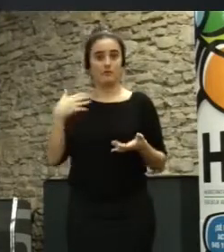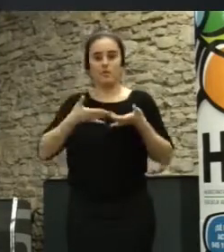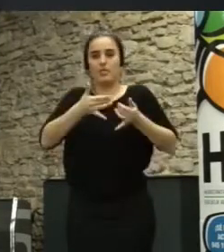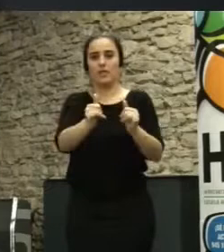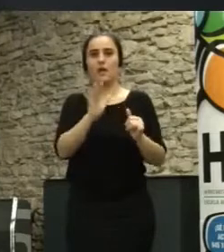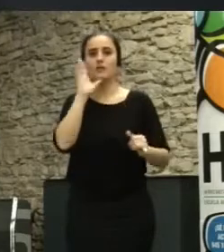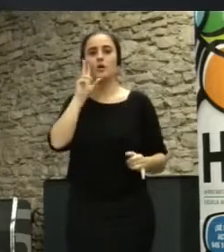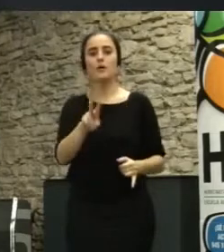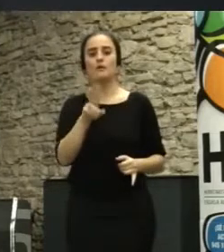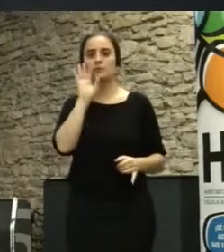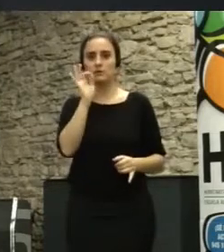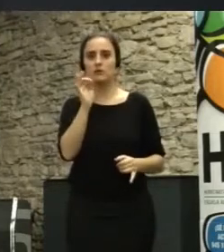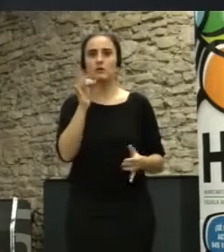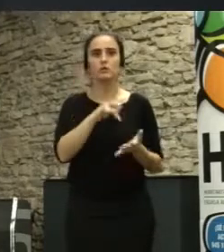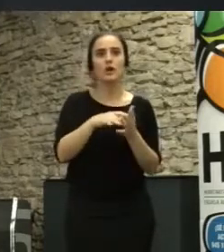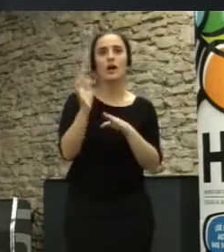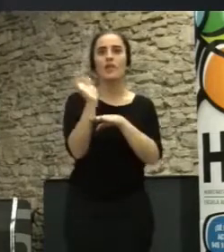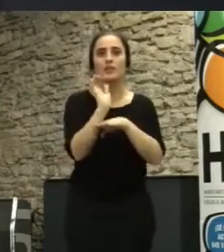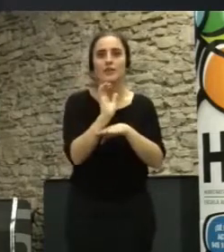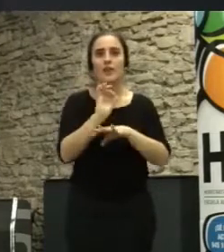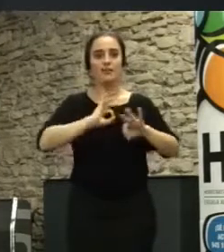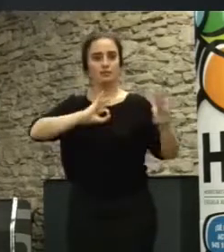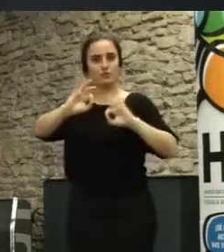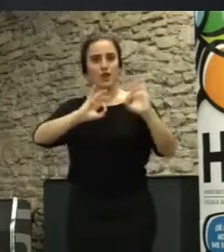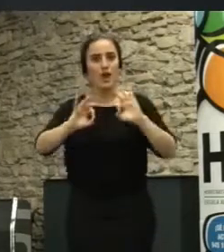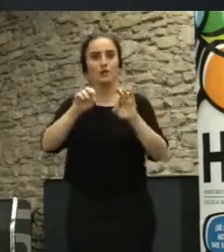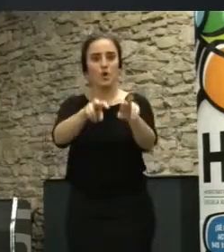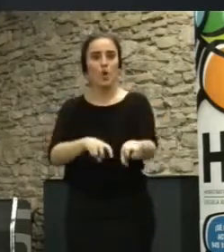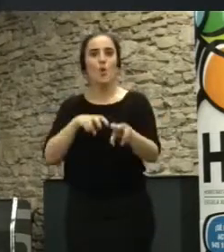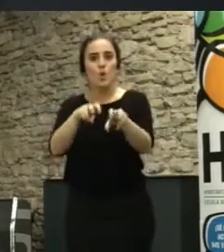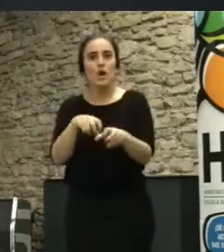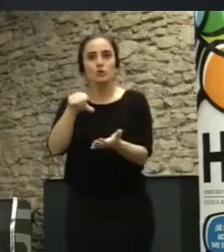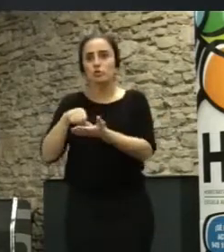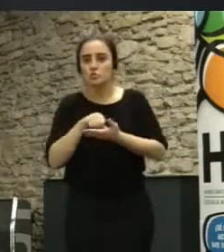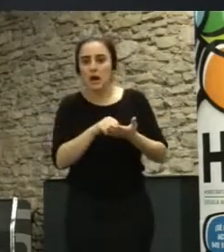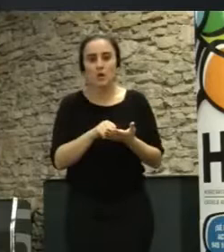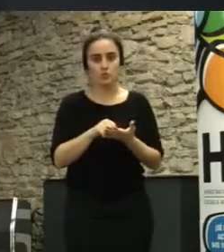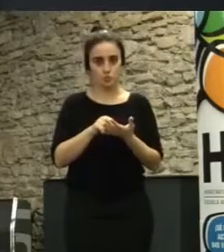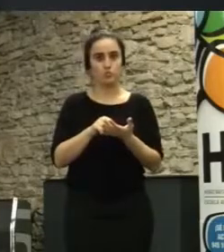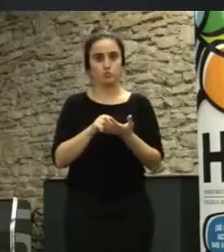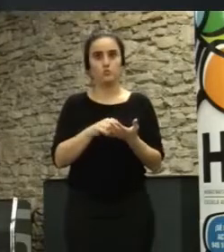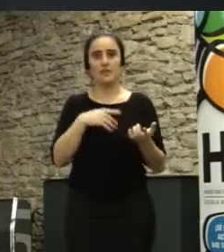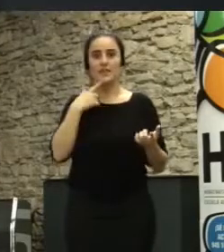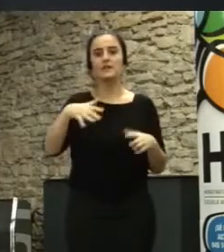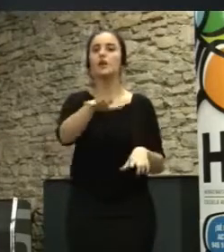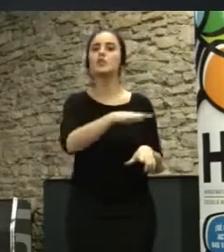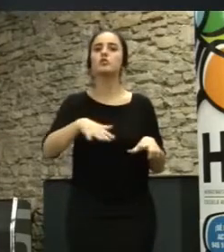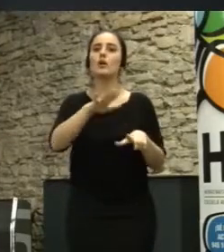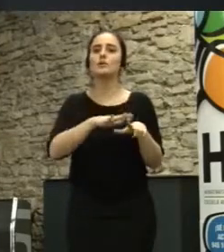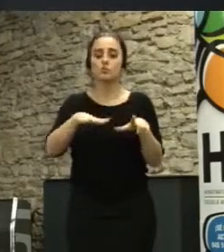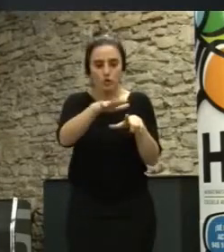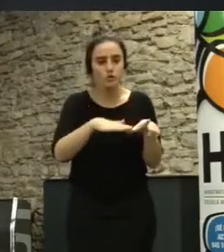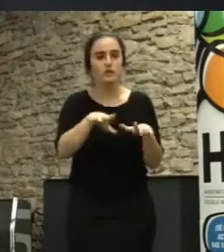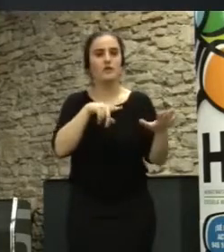vio que había una efervescencia que había cine que había teatro se montaron puertos urbanos bueno el campo de cebada ha sido como un espacio de autogestión